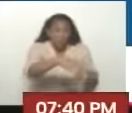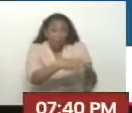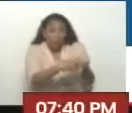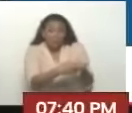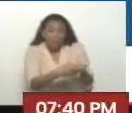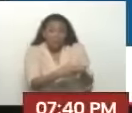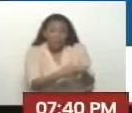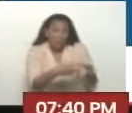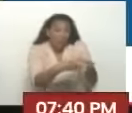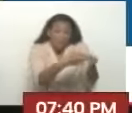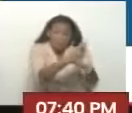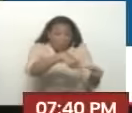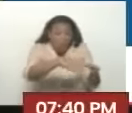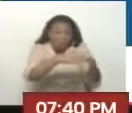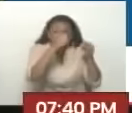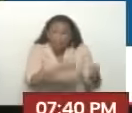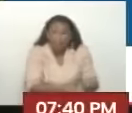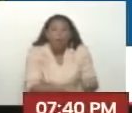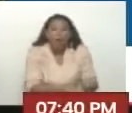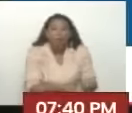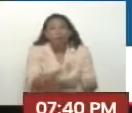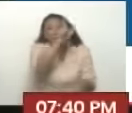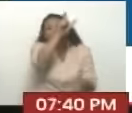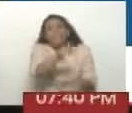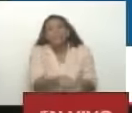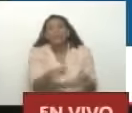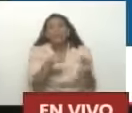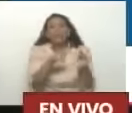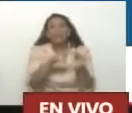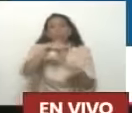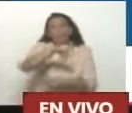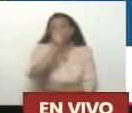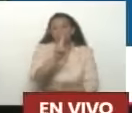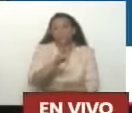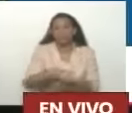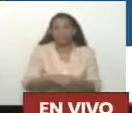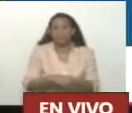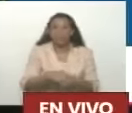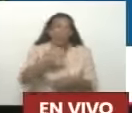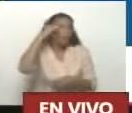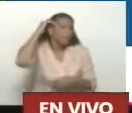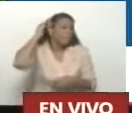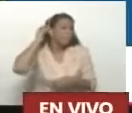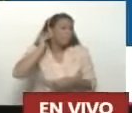De ese grupo A una persona Conocida en Venezuela Como La Sayona